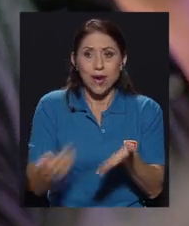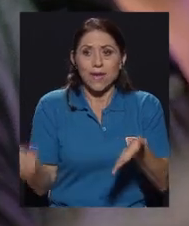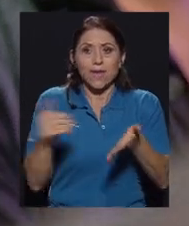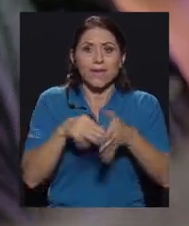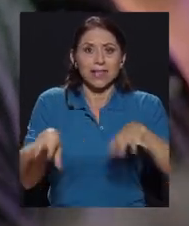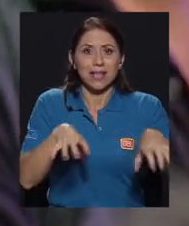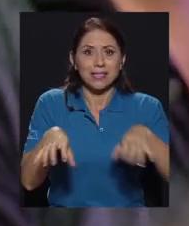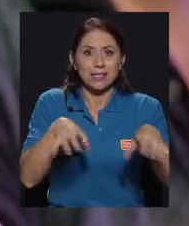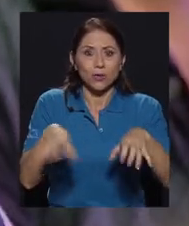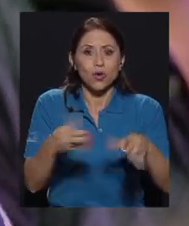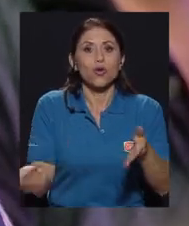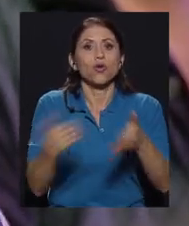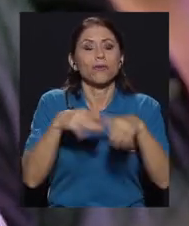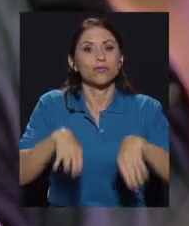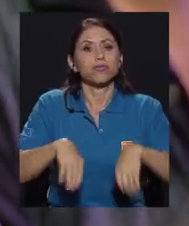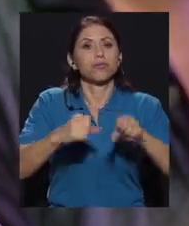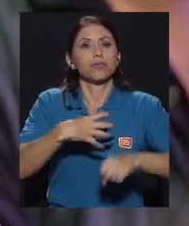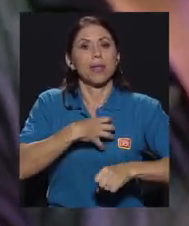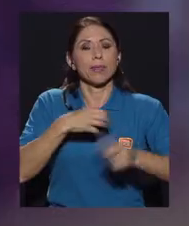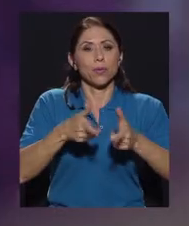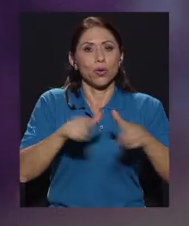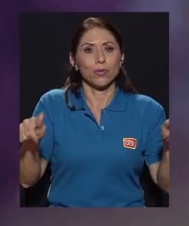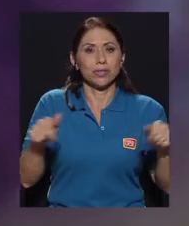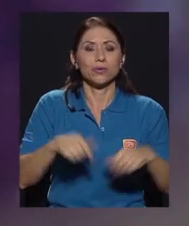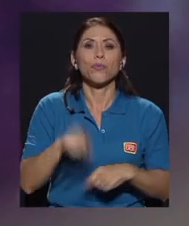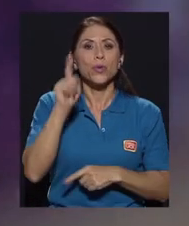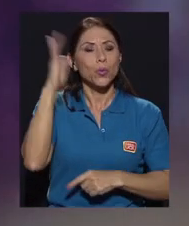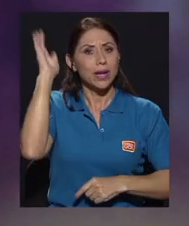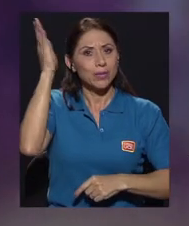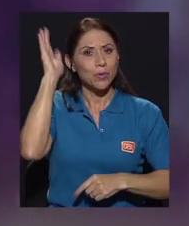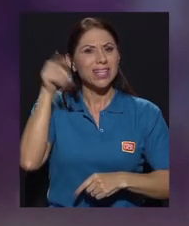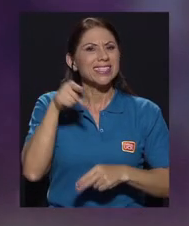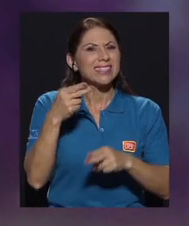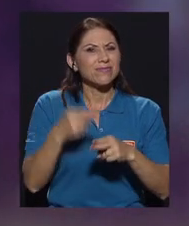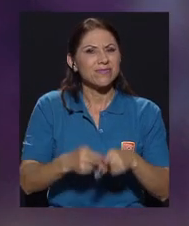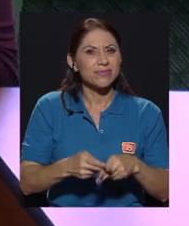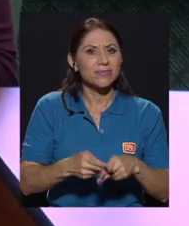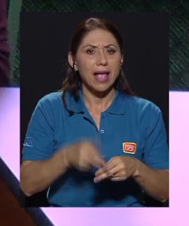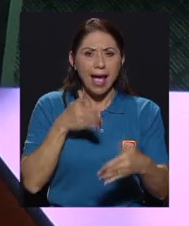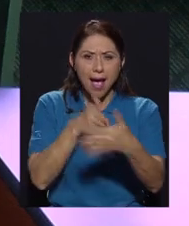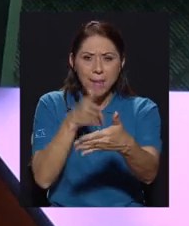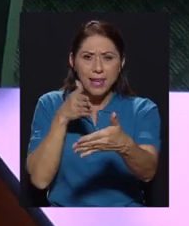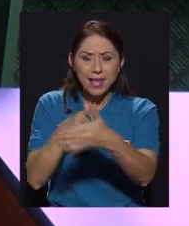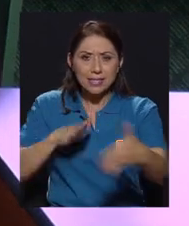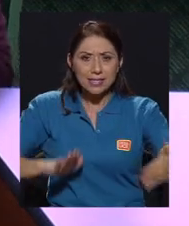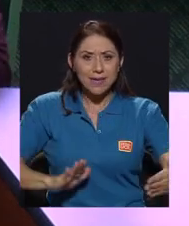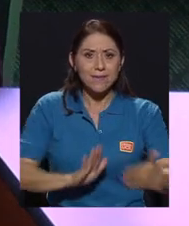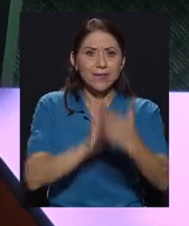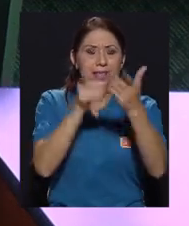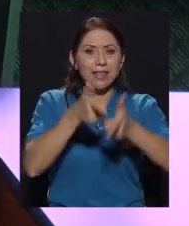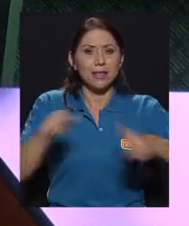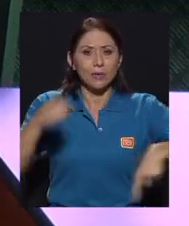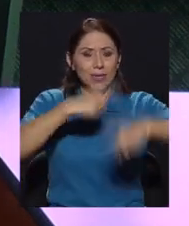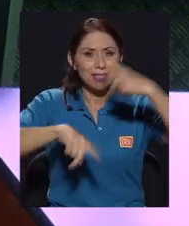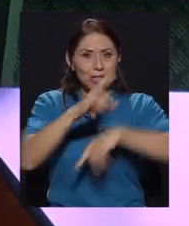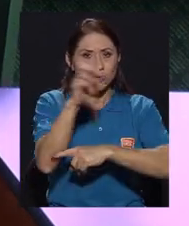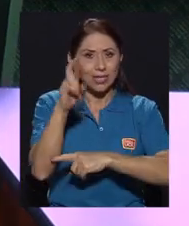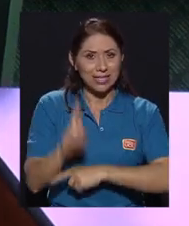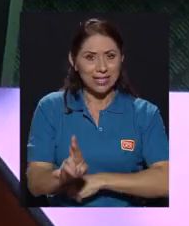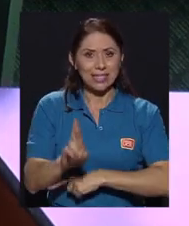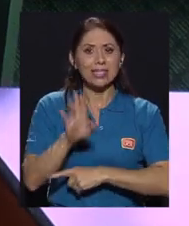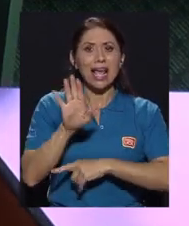rescate del patrimonio lingüístico. Una de las ponencias impartidas fue amenazas que enfrenta la lengua de señas